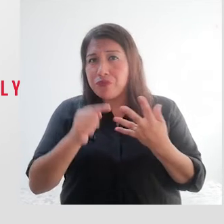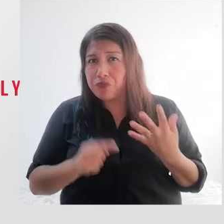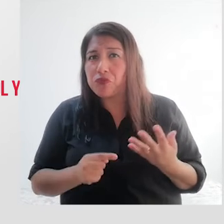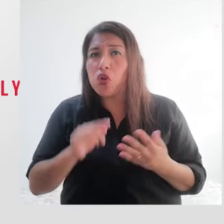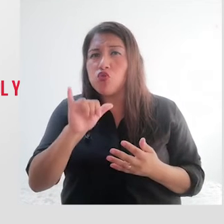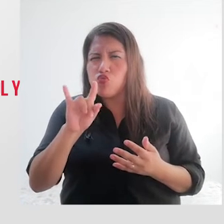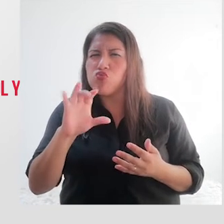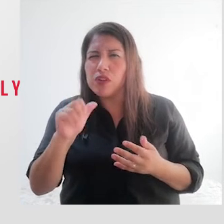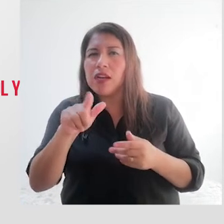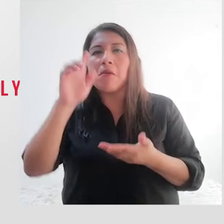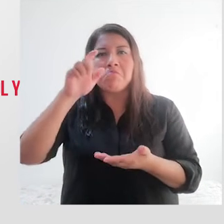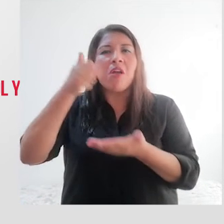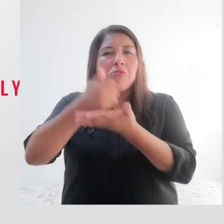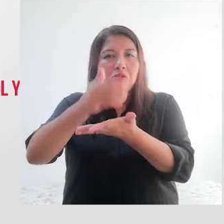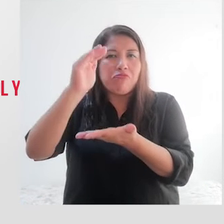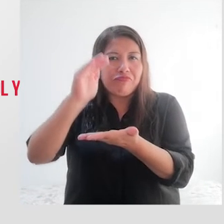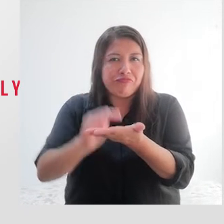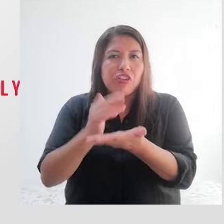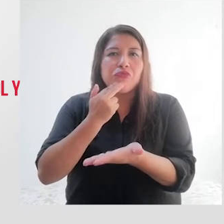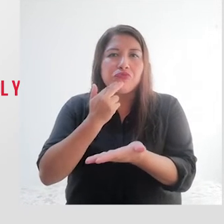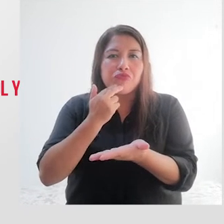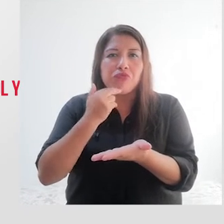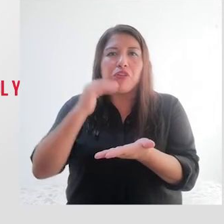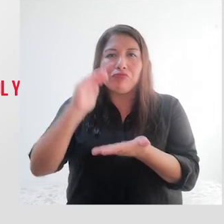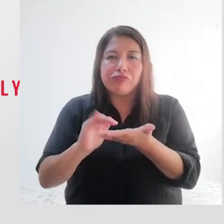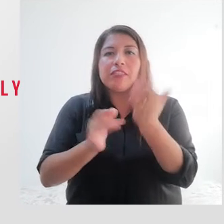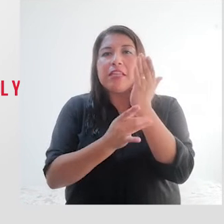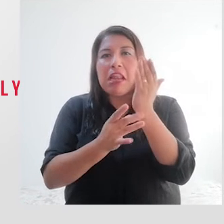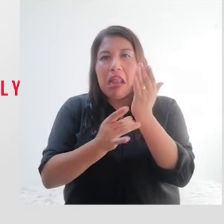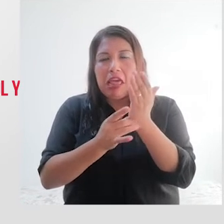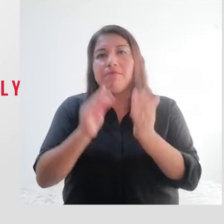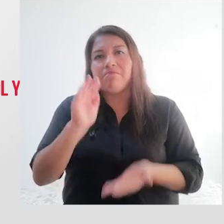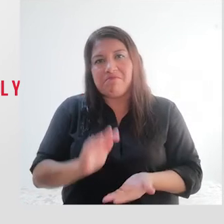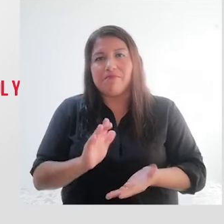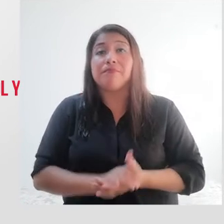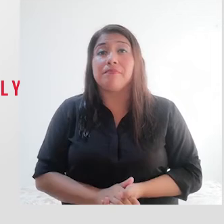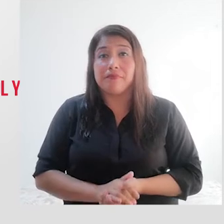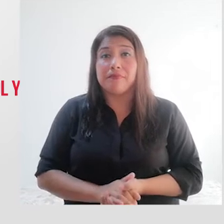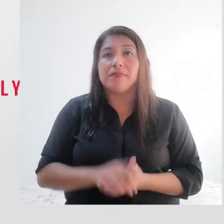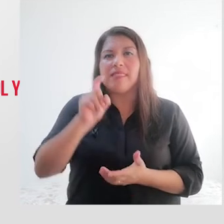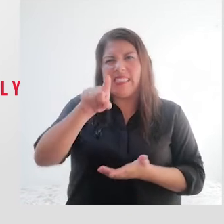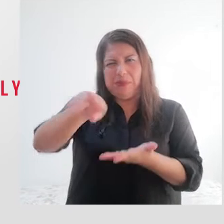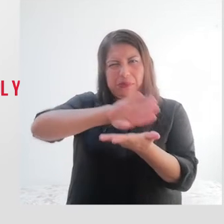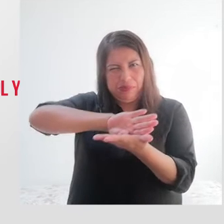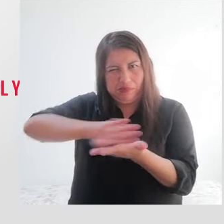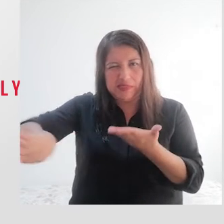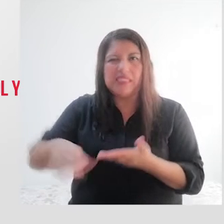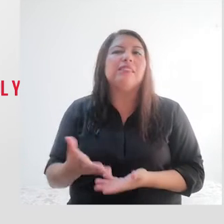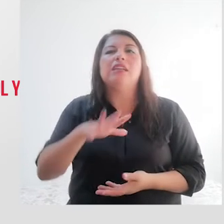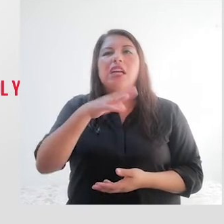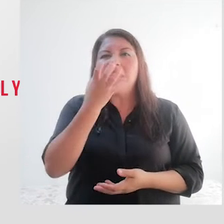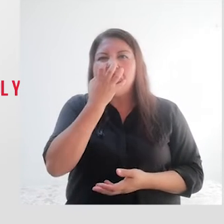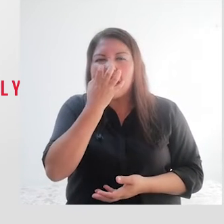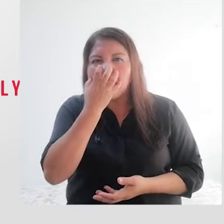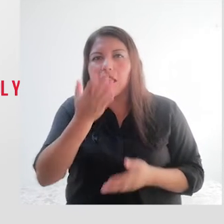los valores de colesterol y triglicéridos. Los alimentos que debemos evitar son los embutidos, los